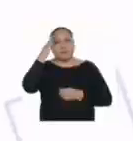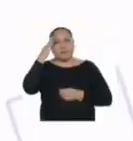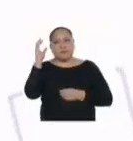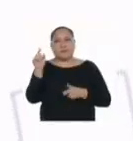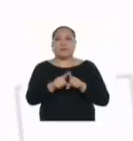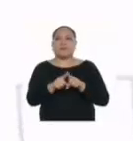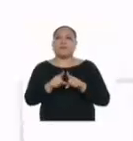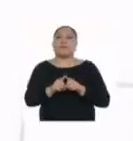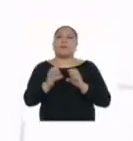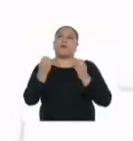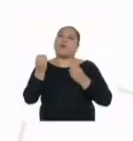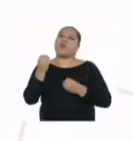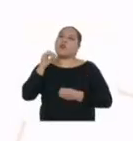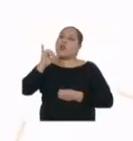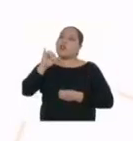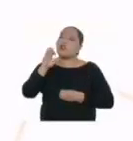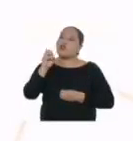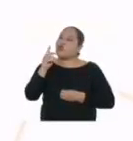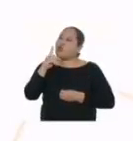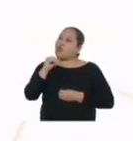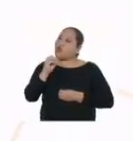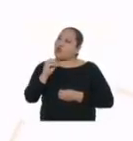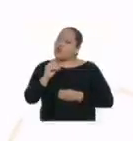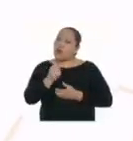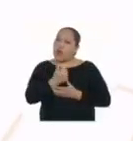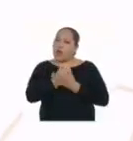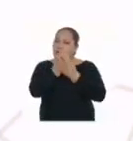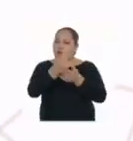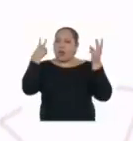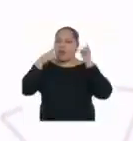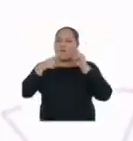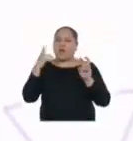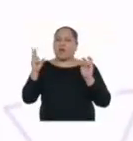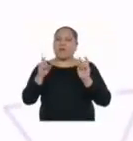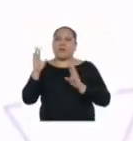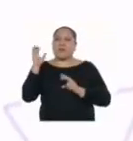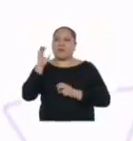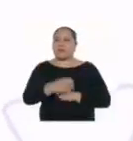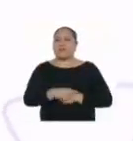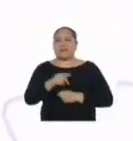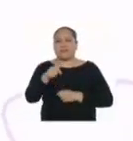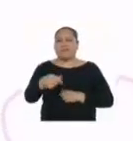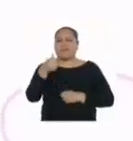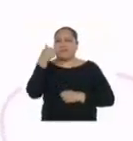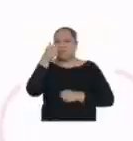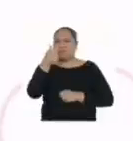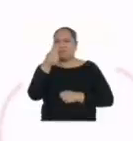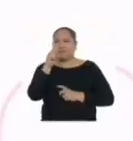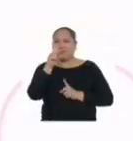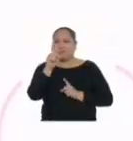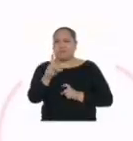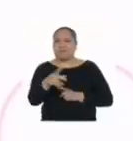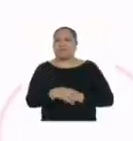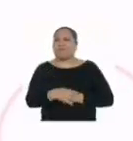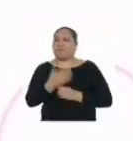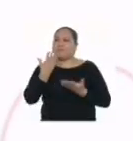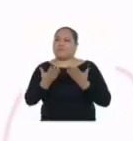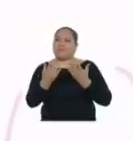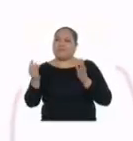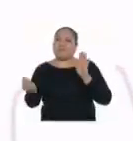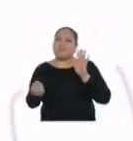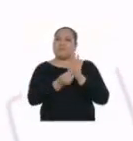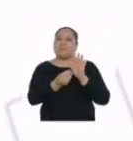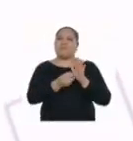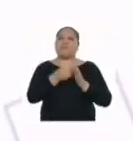poner, ¿por qué el yodo ayuda a reconocer la vitamina C? Está buena esa pregunta. Quizás también podemos